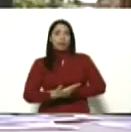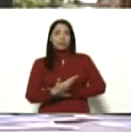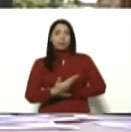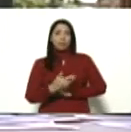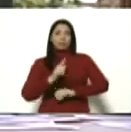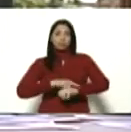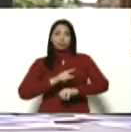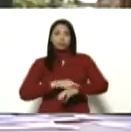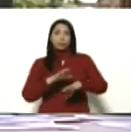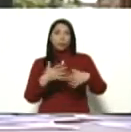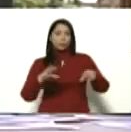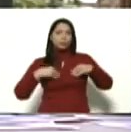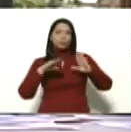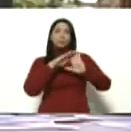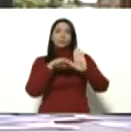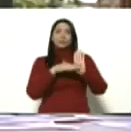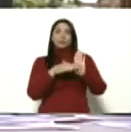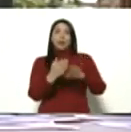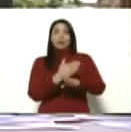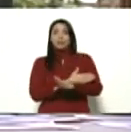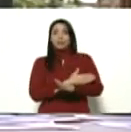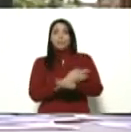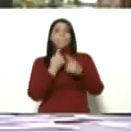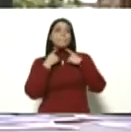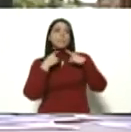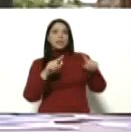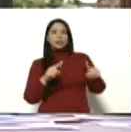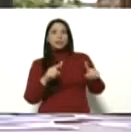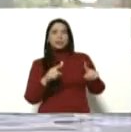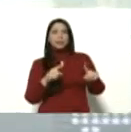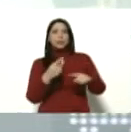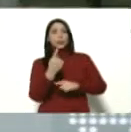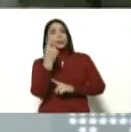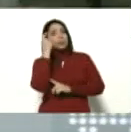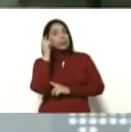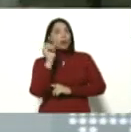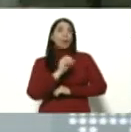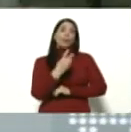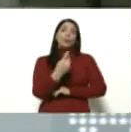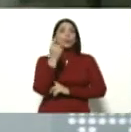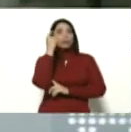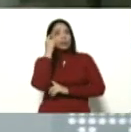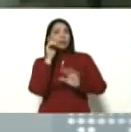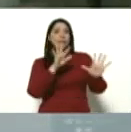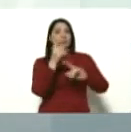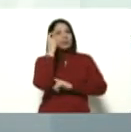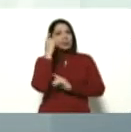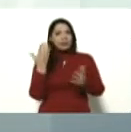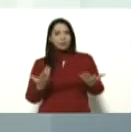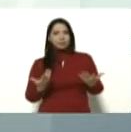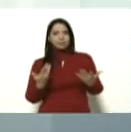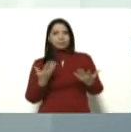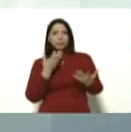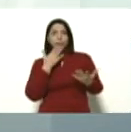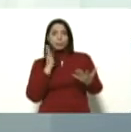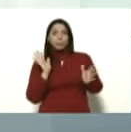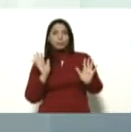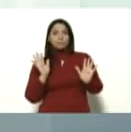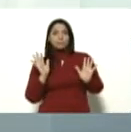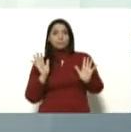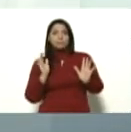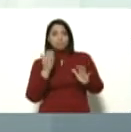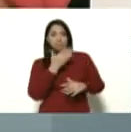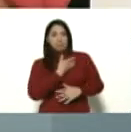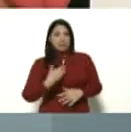momento en que se toman las medidas. Perder un día, perder dos días, perder diez días, en el caso, por ejemplo, del